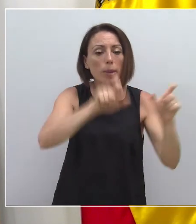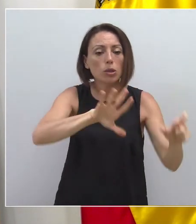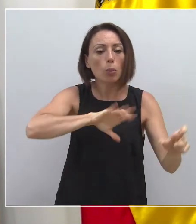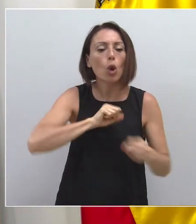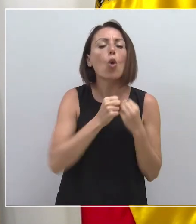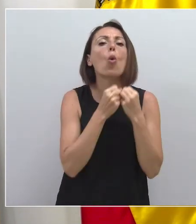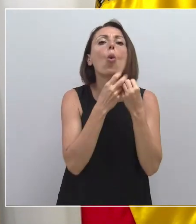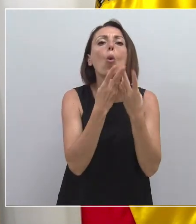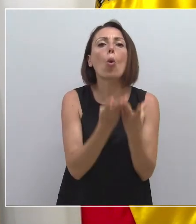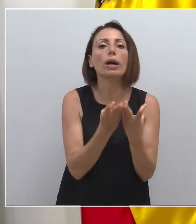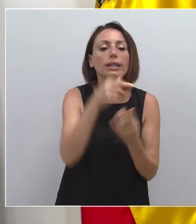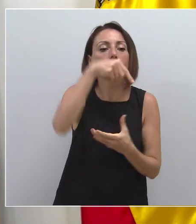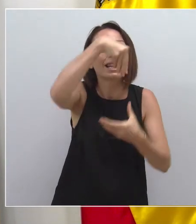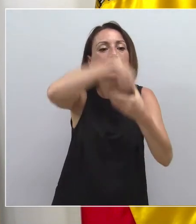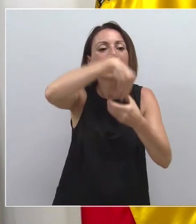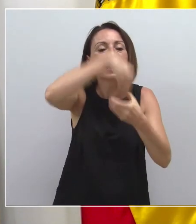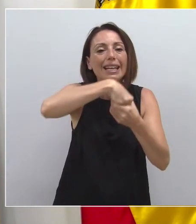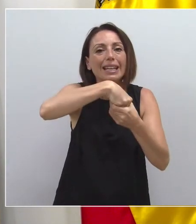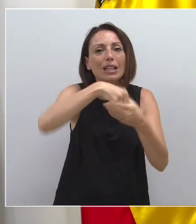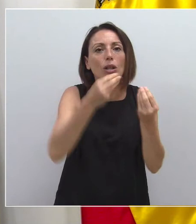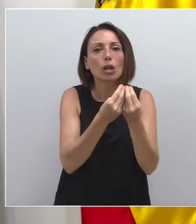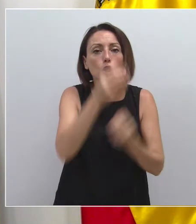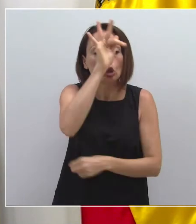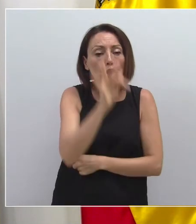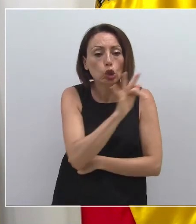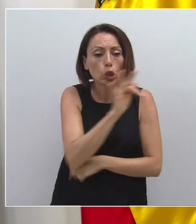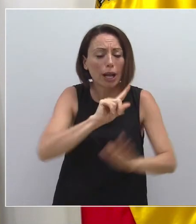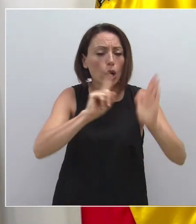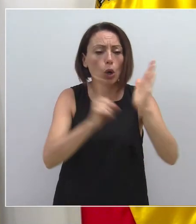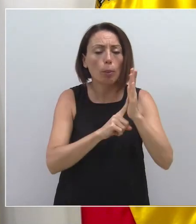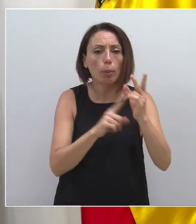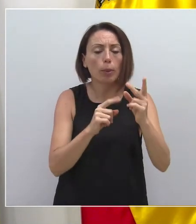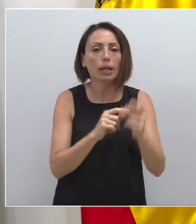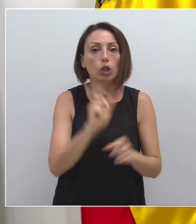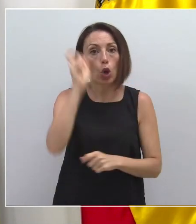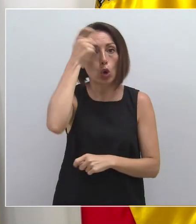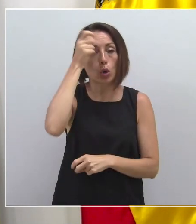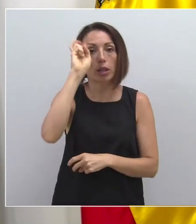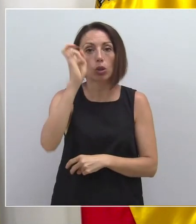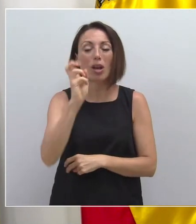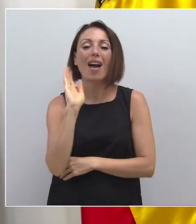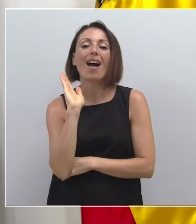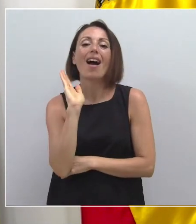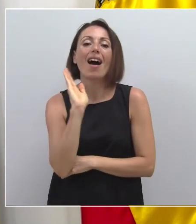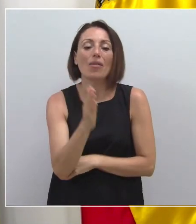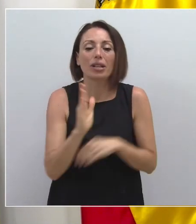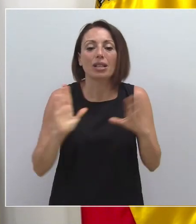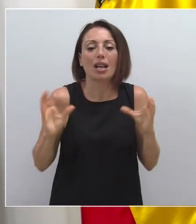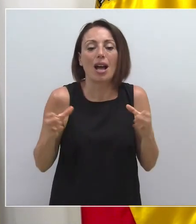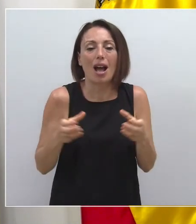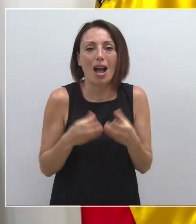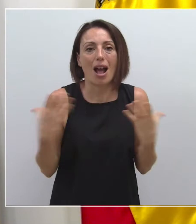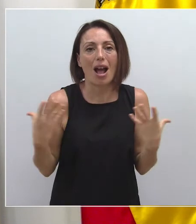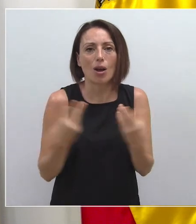del número de casos hay el número de casos absoluto y el segundo concepto, la incidencia acumulada. La